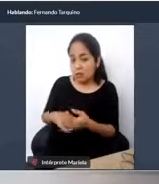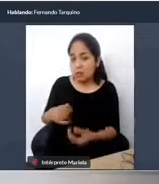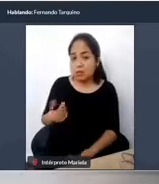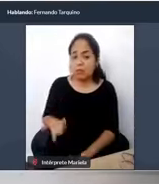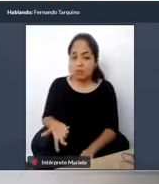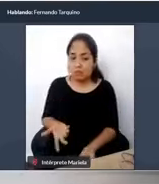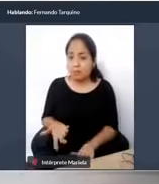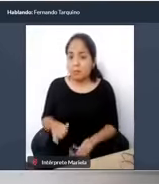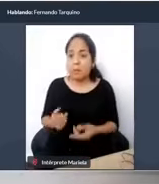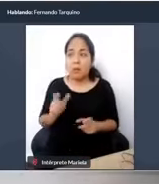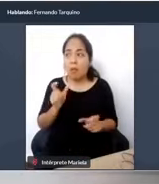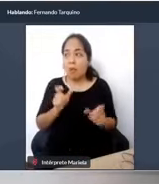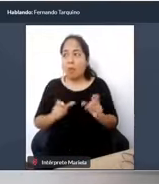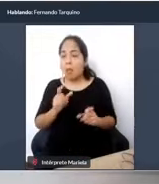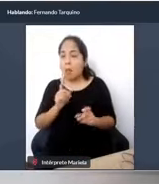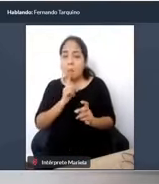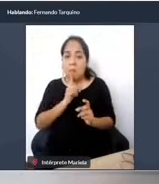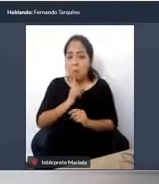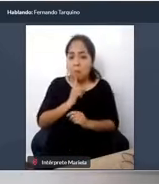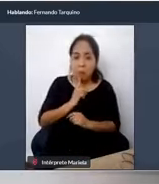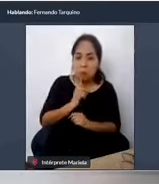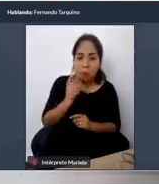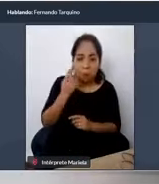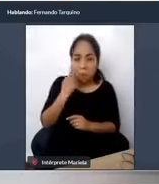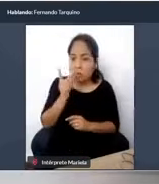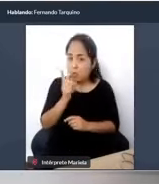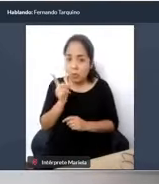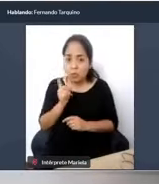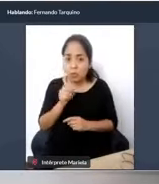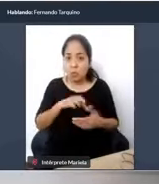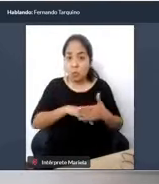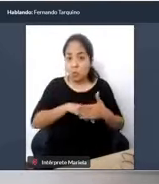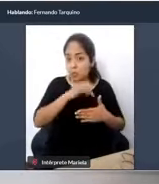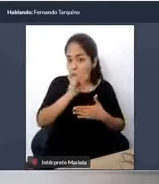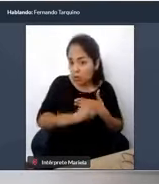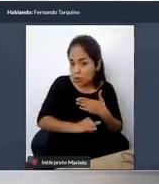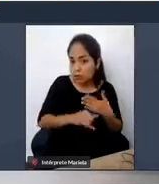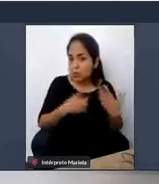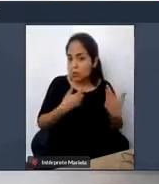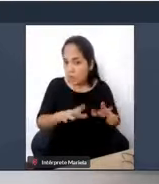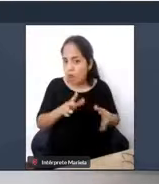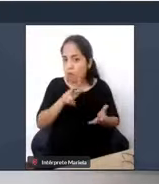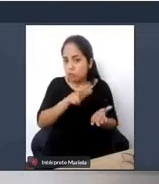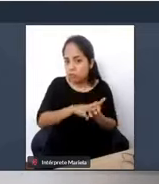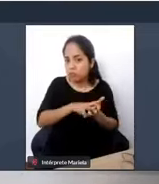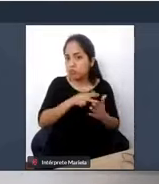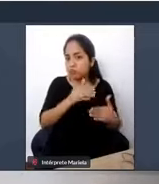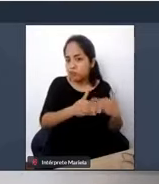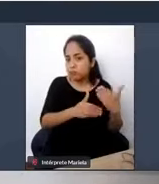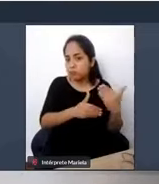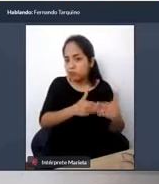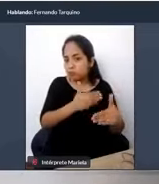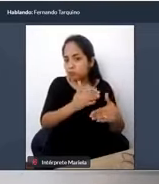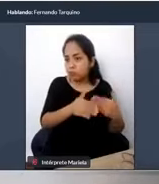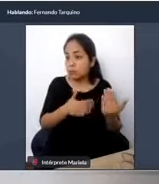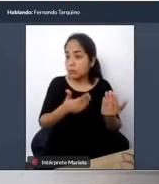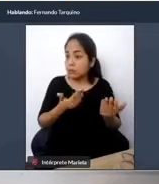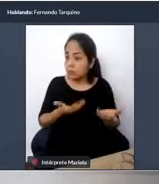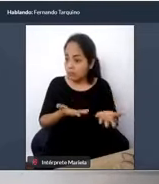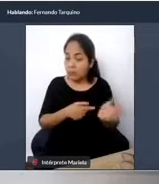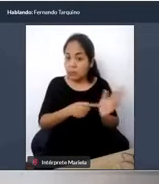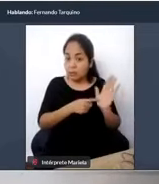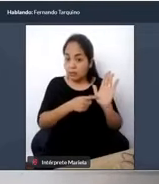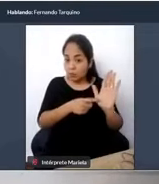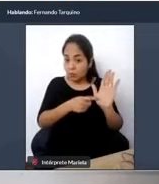mayoría de los presentes no lo conoce, y es un proyecto que se está ejecutando, ¿no? Entonces, esto es lo que aparece en la página